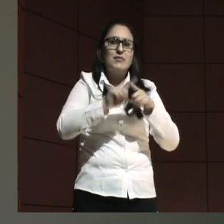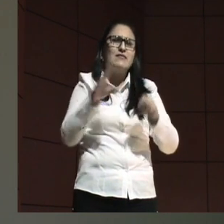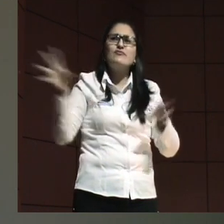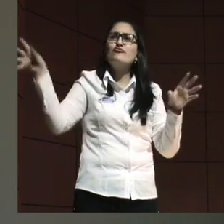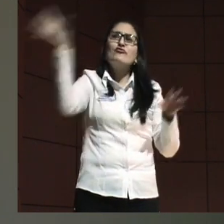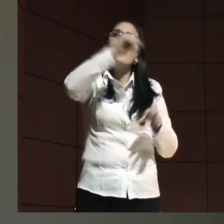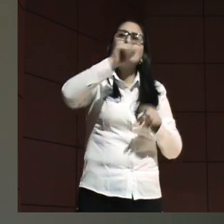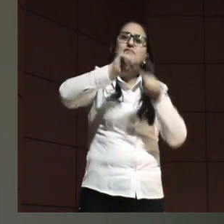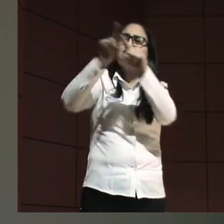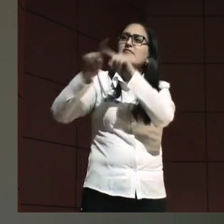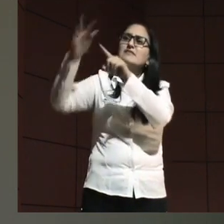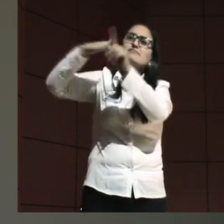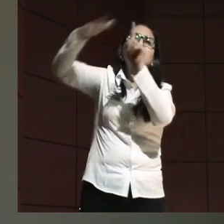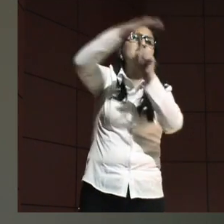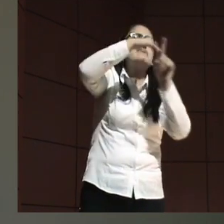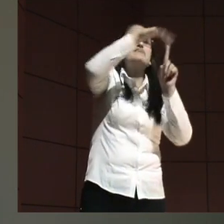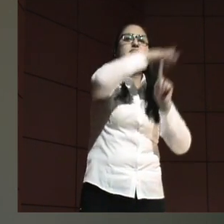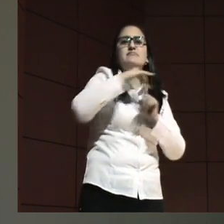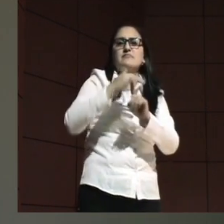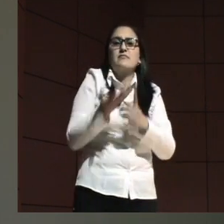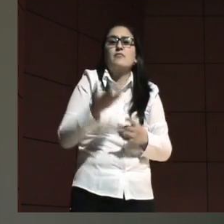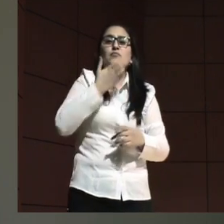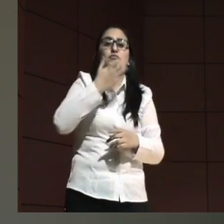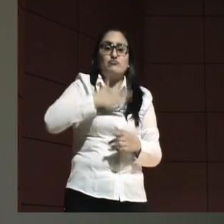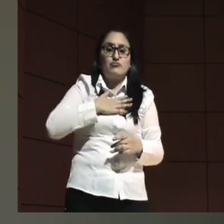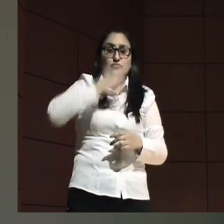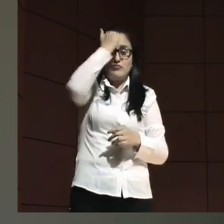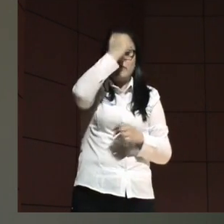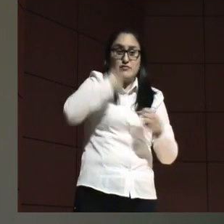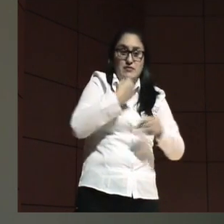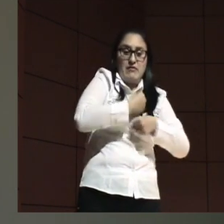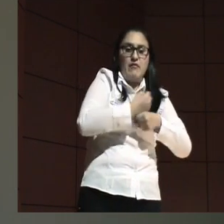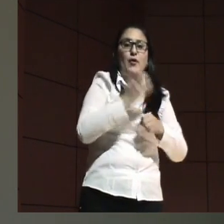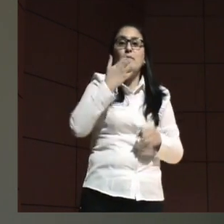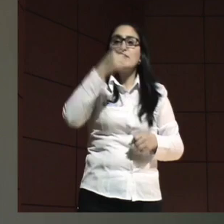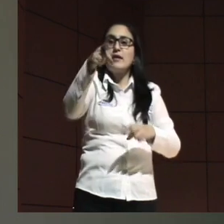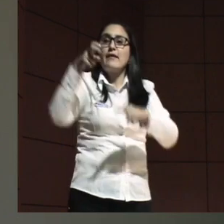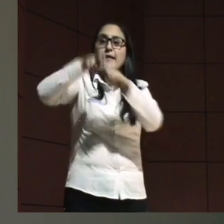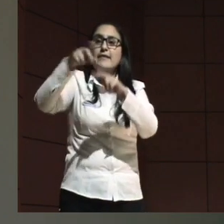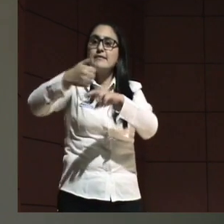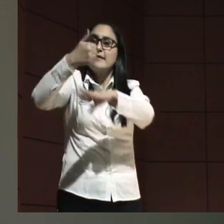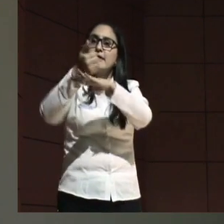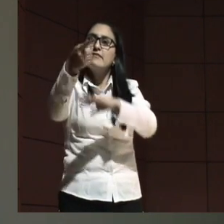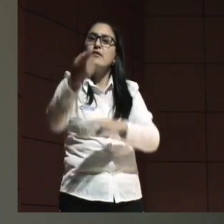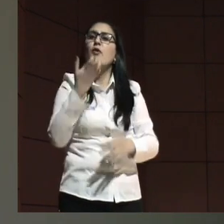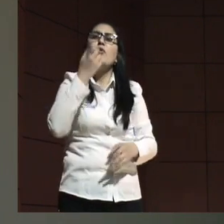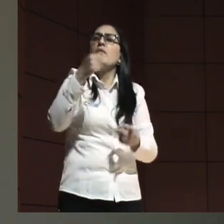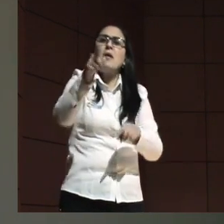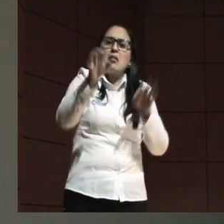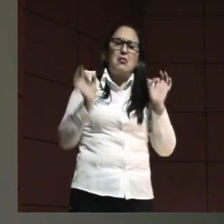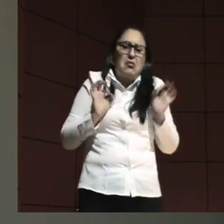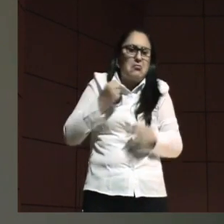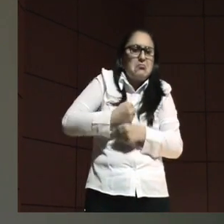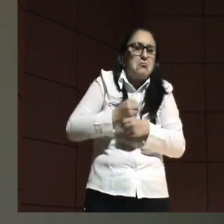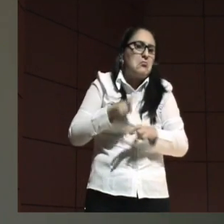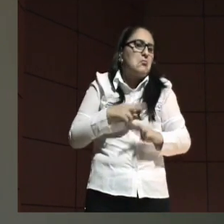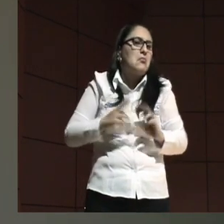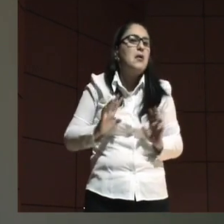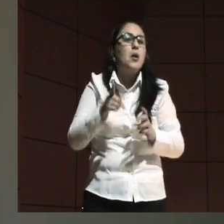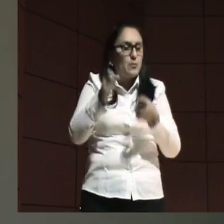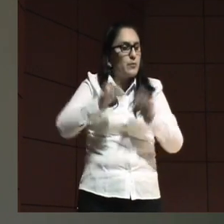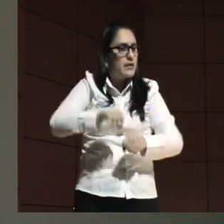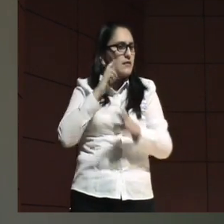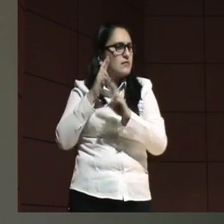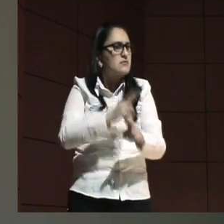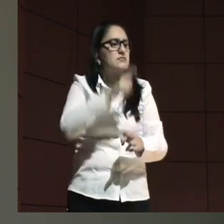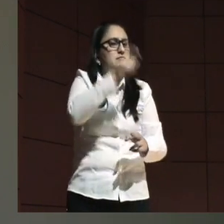los escenarios si yo trabajo como profesor si usted trabaja en algún cargo de poder directivo incluso si no lo tiene puede hacer